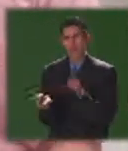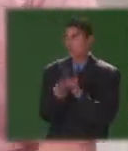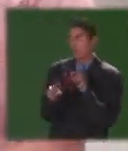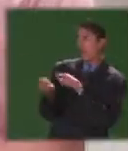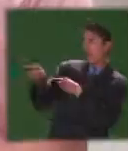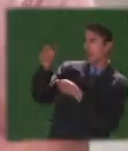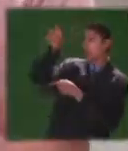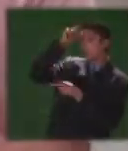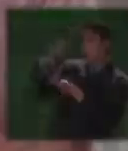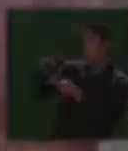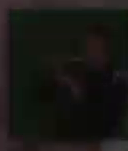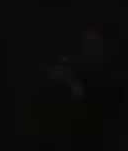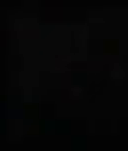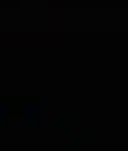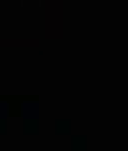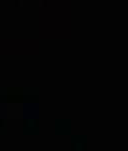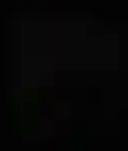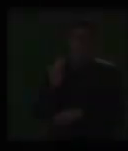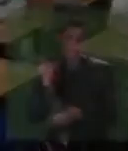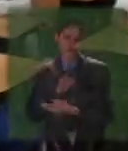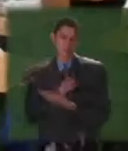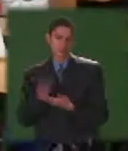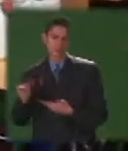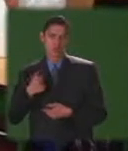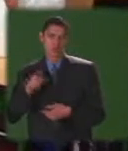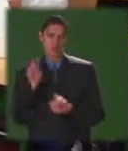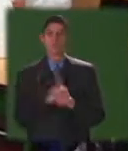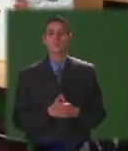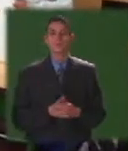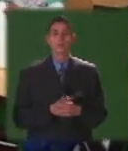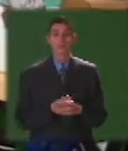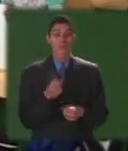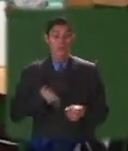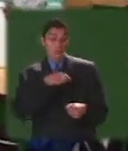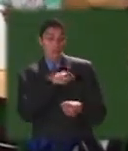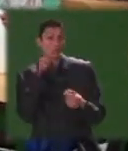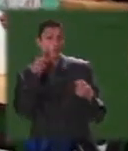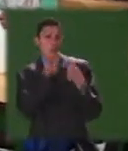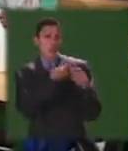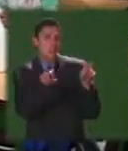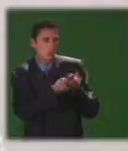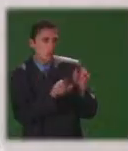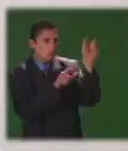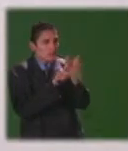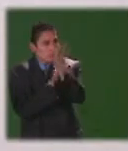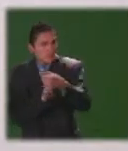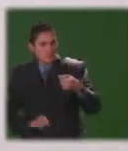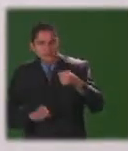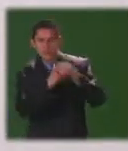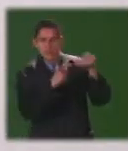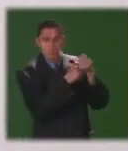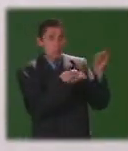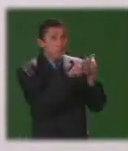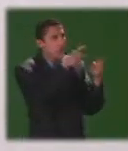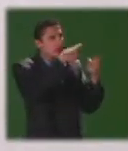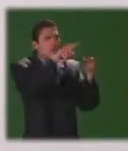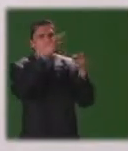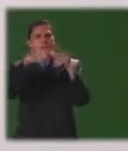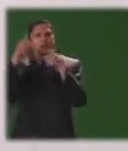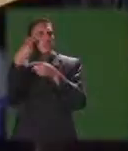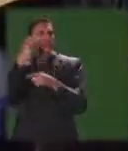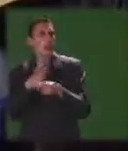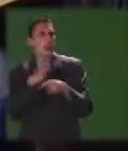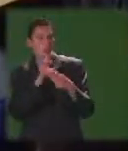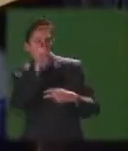que no sepa que no sabe dónde están las cosas es nuestro objetivo trabajar por el otro por el reconocimiento de la diferencia